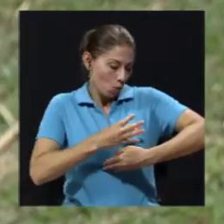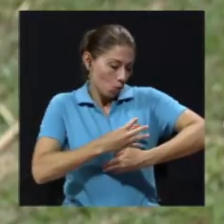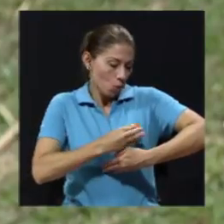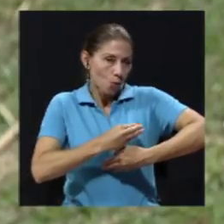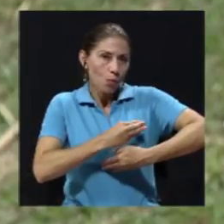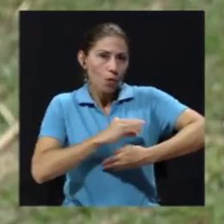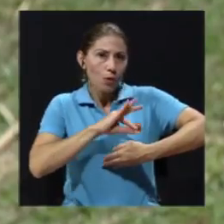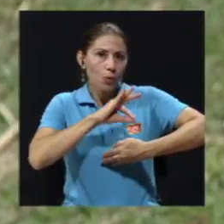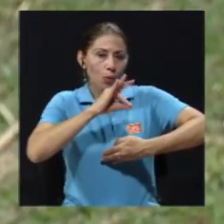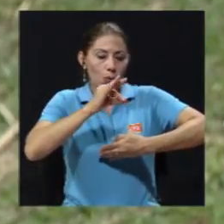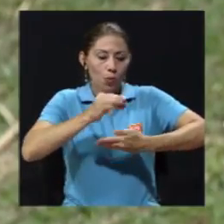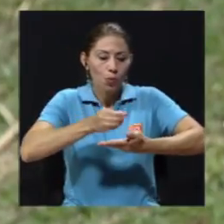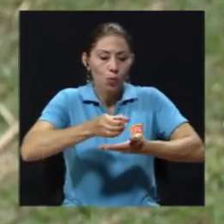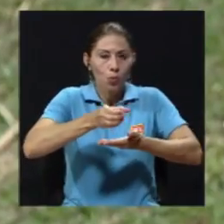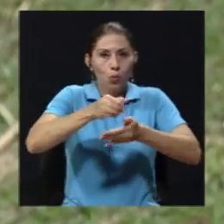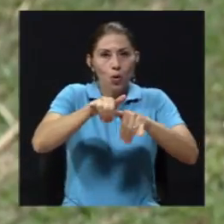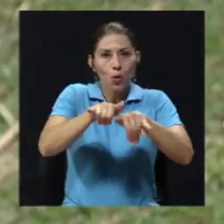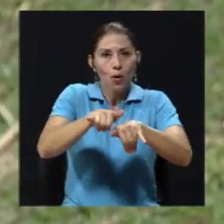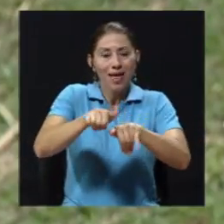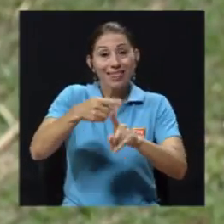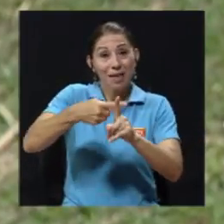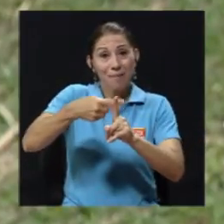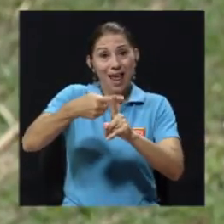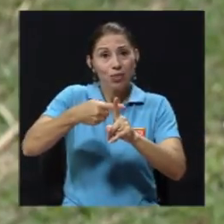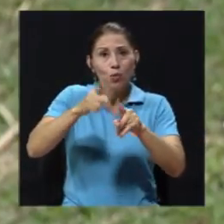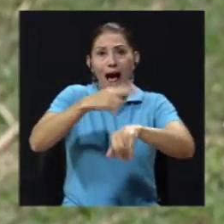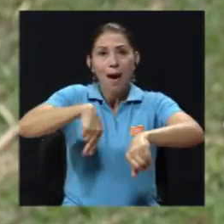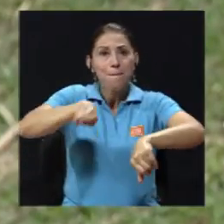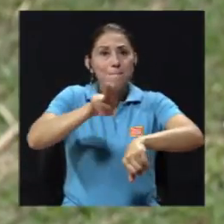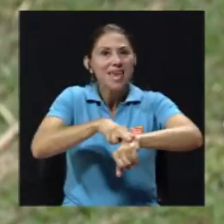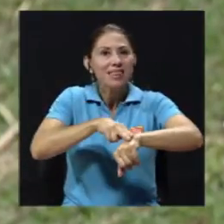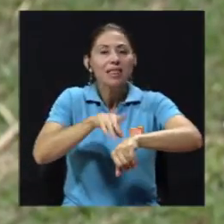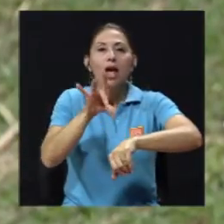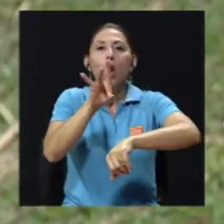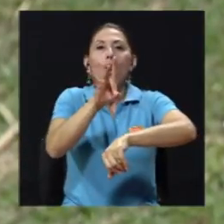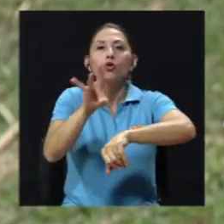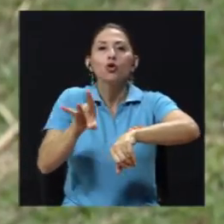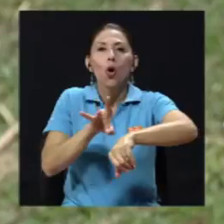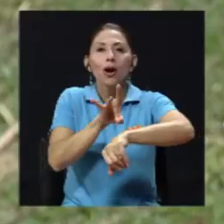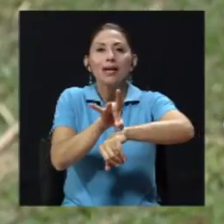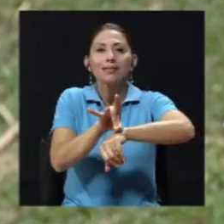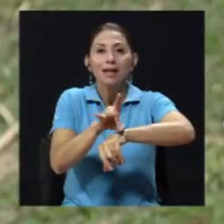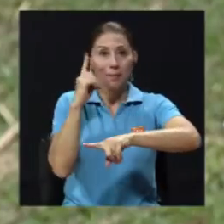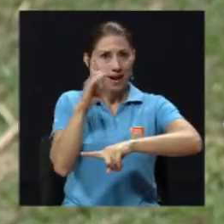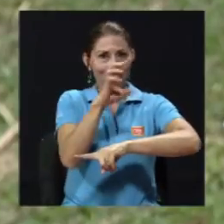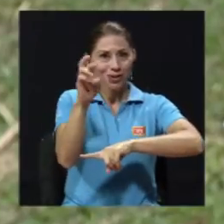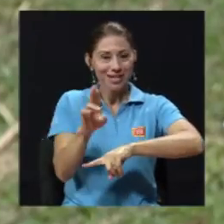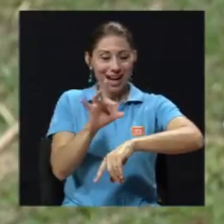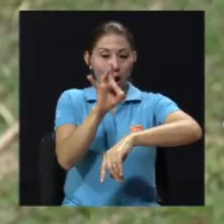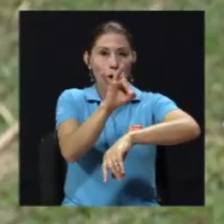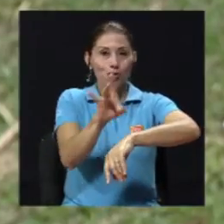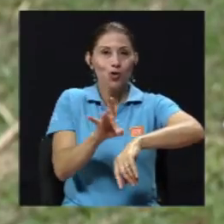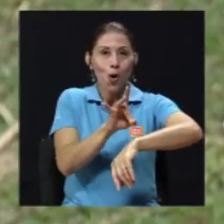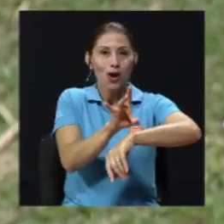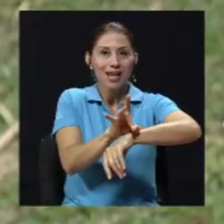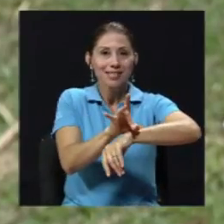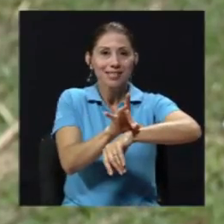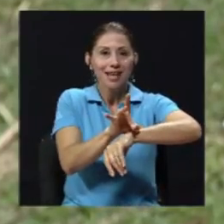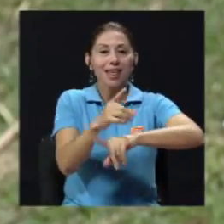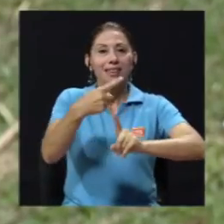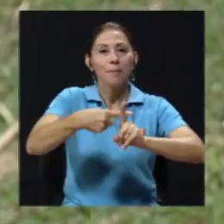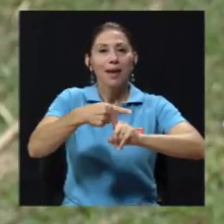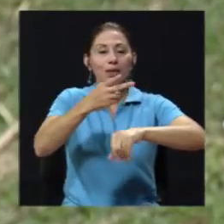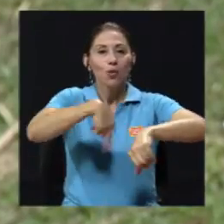Estas indicaciones son para Costa Rica, ¿verdad? Ocho horas a temperatura ambiente, tres horas en el refrigerador,